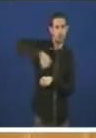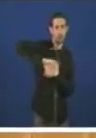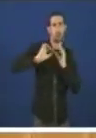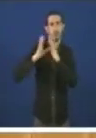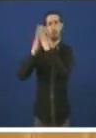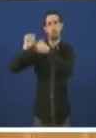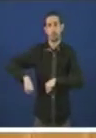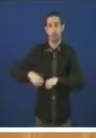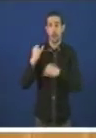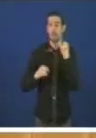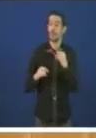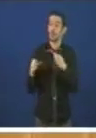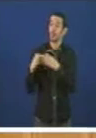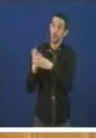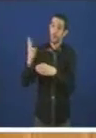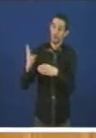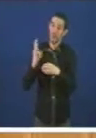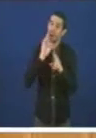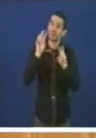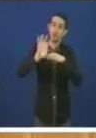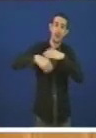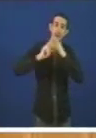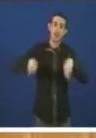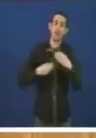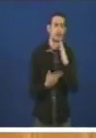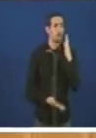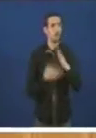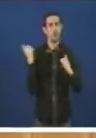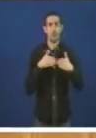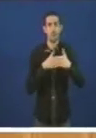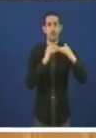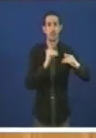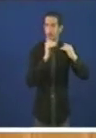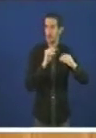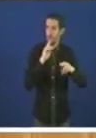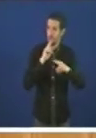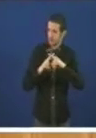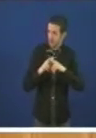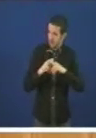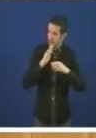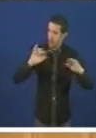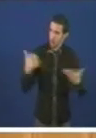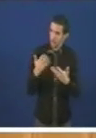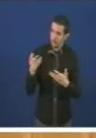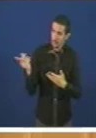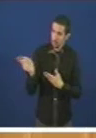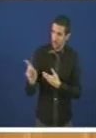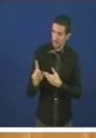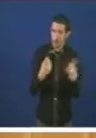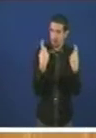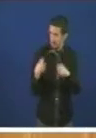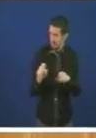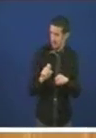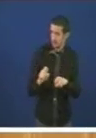desaparece o dique flotante xa non é prioritario senhores do Partido Popular xa non é urgente xa non é necesario diganlle a vostedes